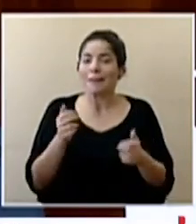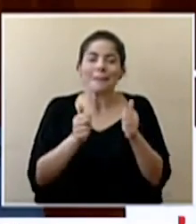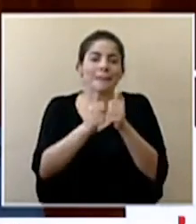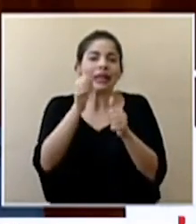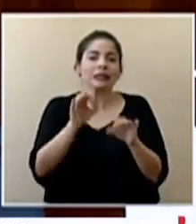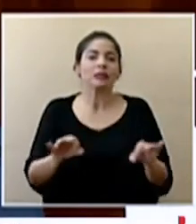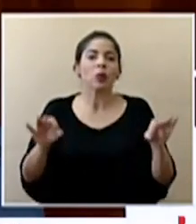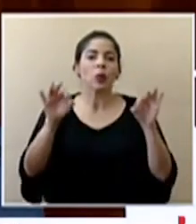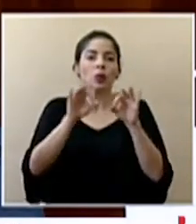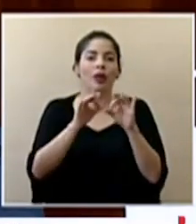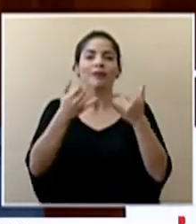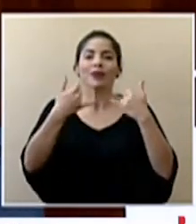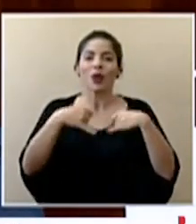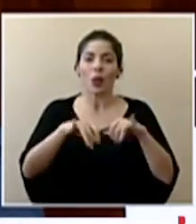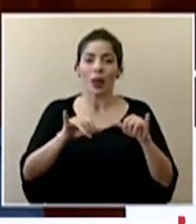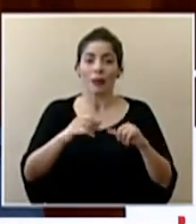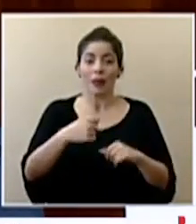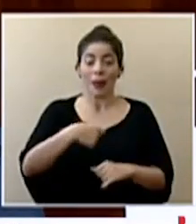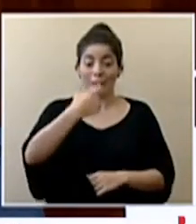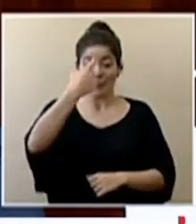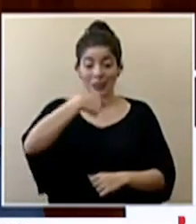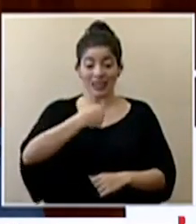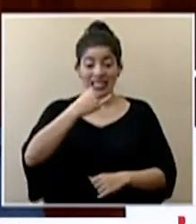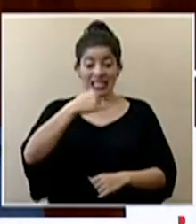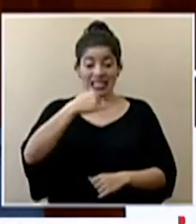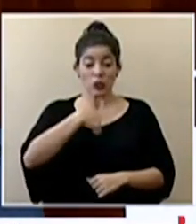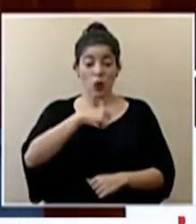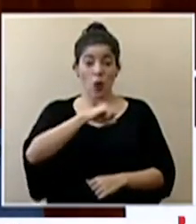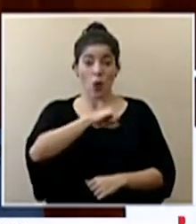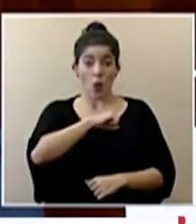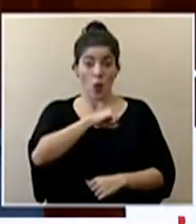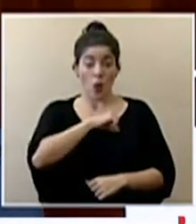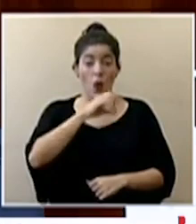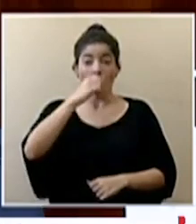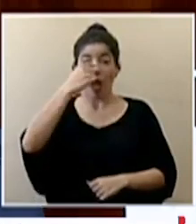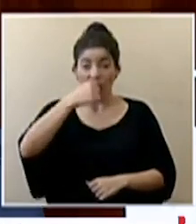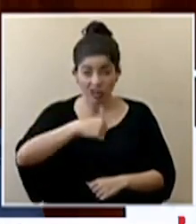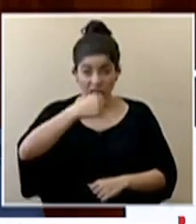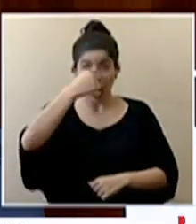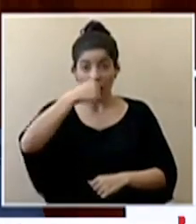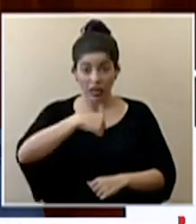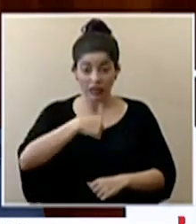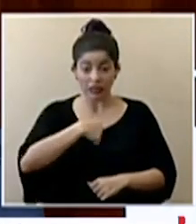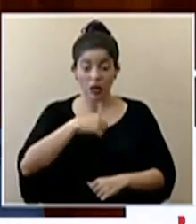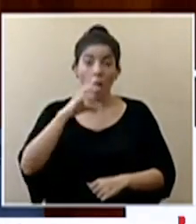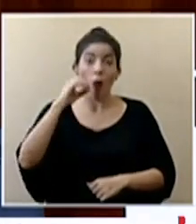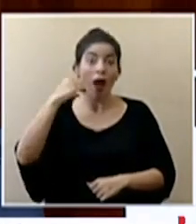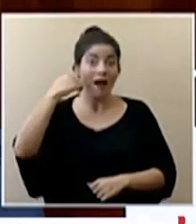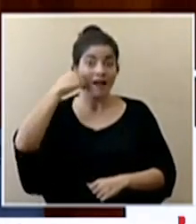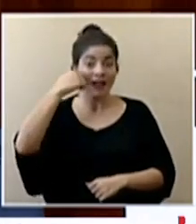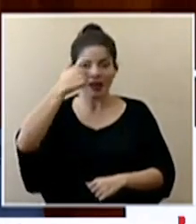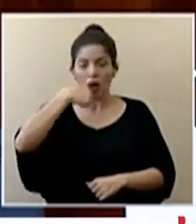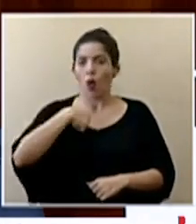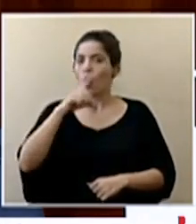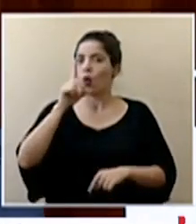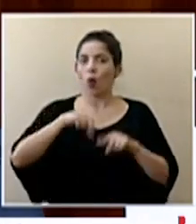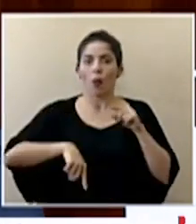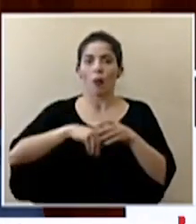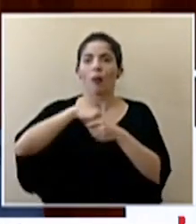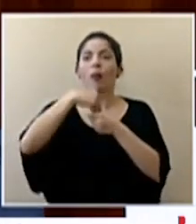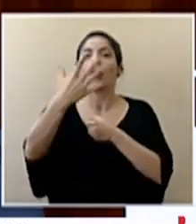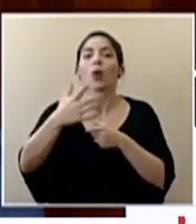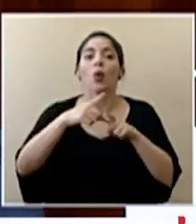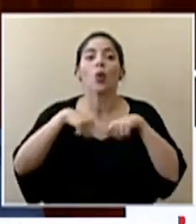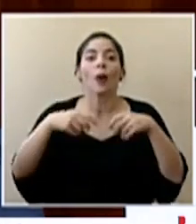importante de todas sigue siendo personas con tos y estos nudos tengan también fiebre, no deben ir a lugares públicos.